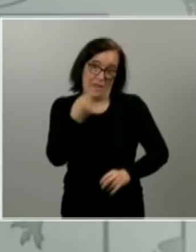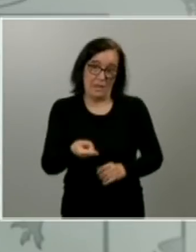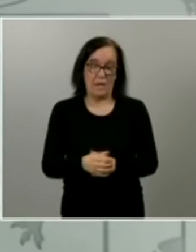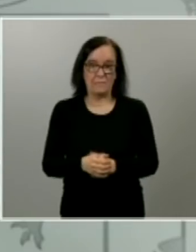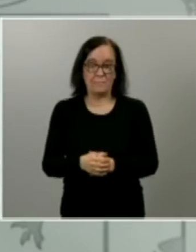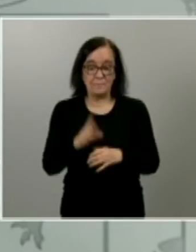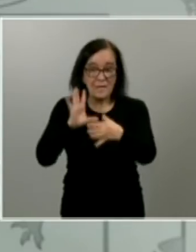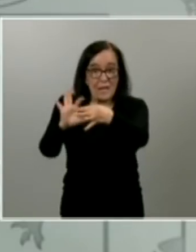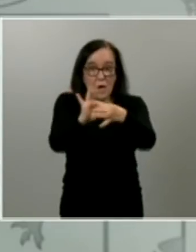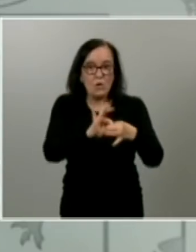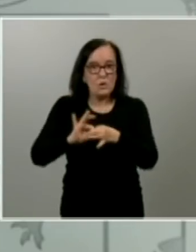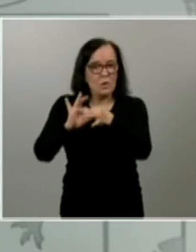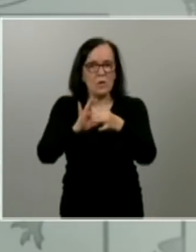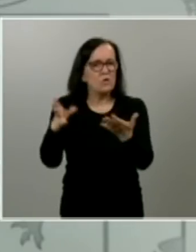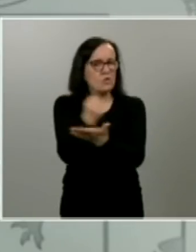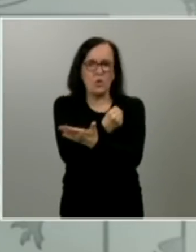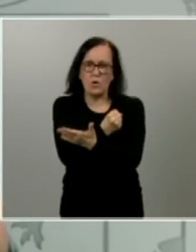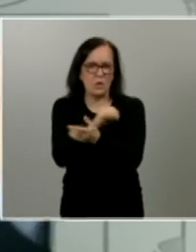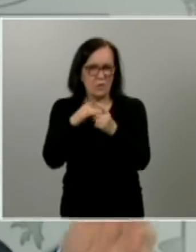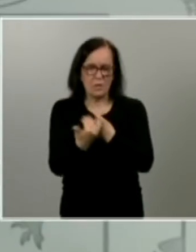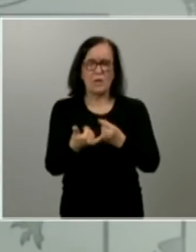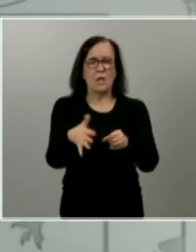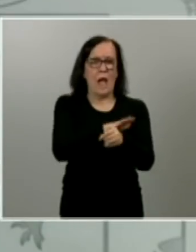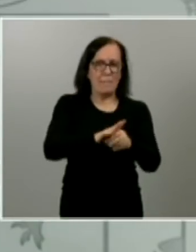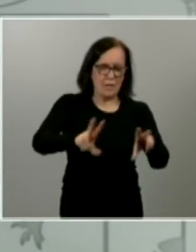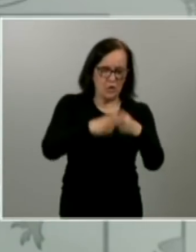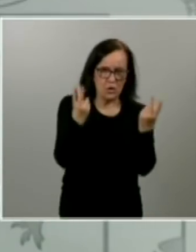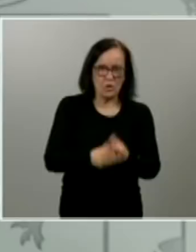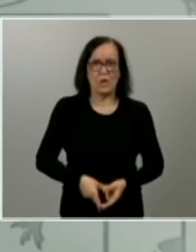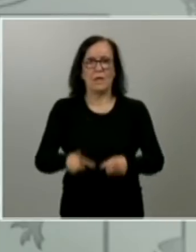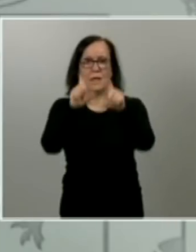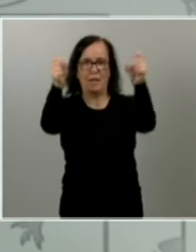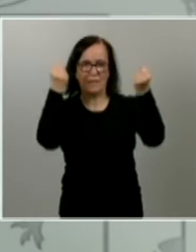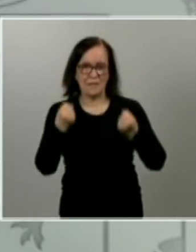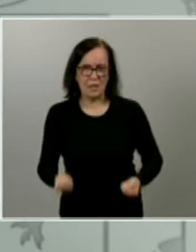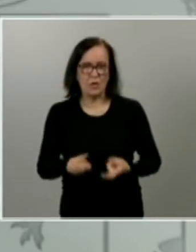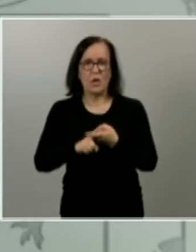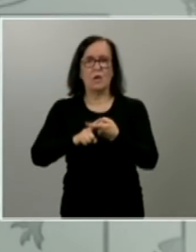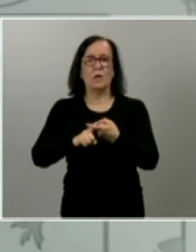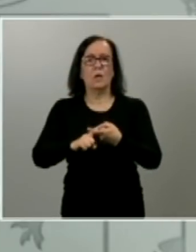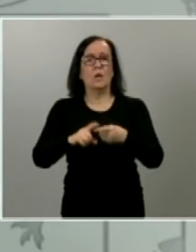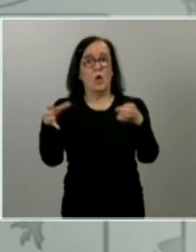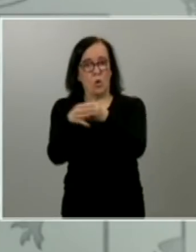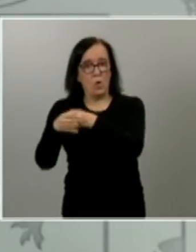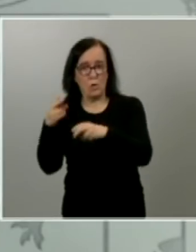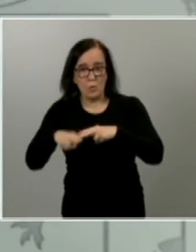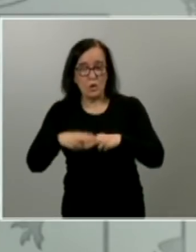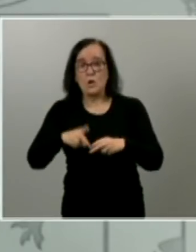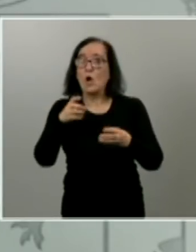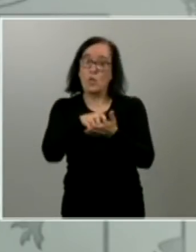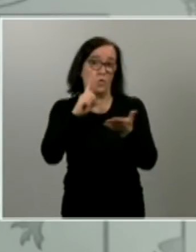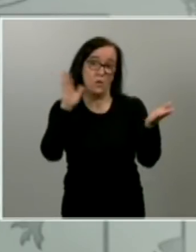unidad se tiene que dar en todos los frentes en el ámbito social en el ámbito institucional en el ámbito de las fuerzas políticas y sin duda alguna también